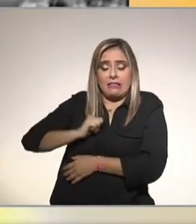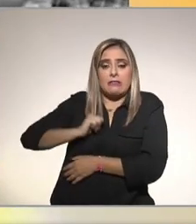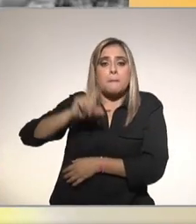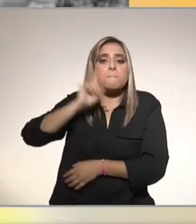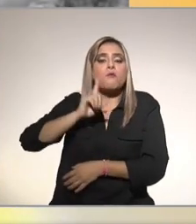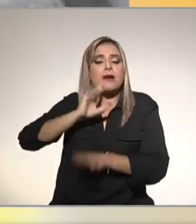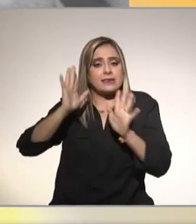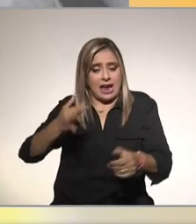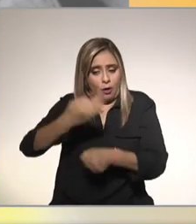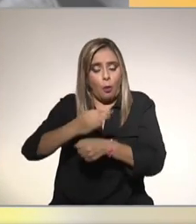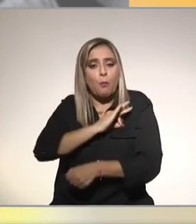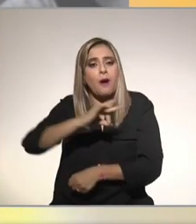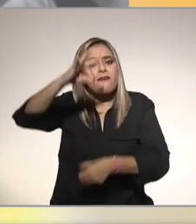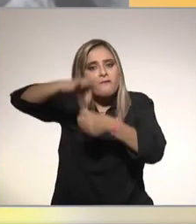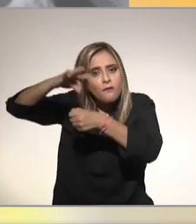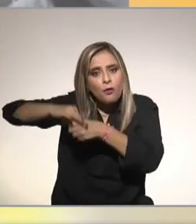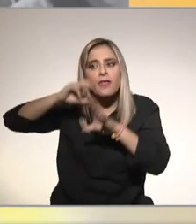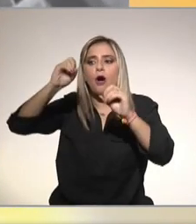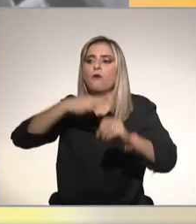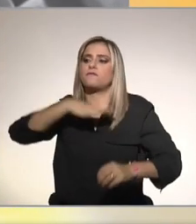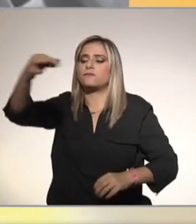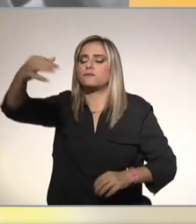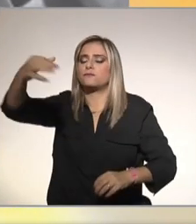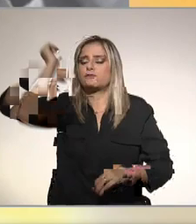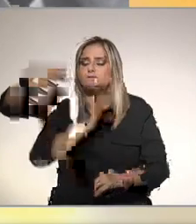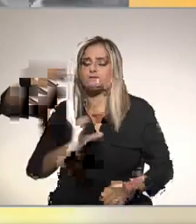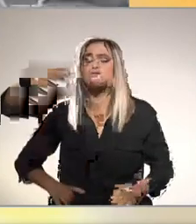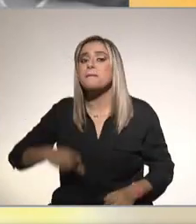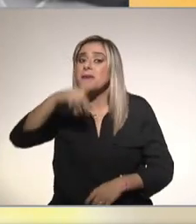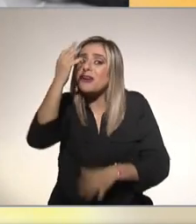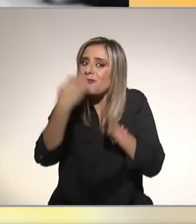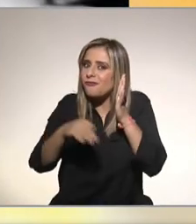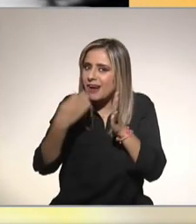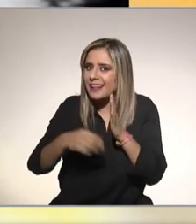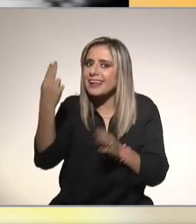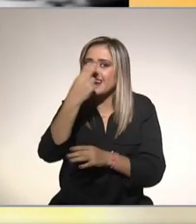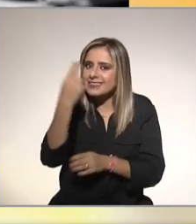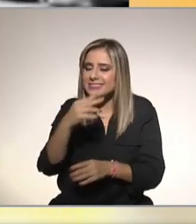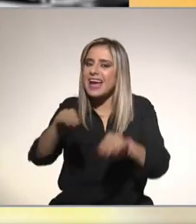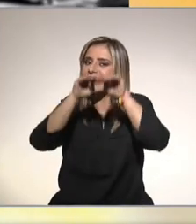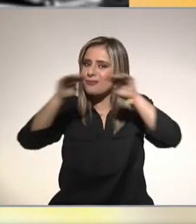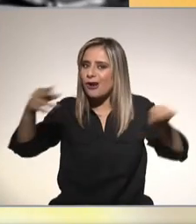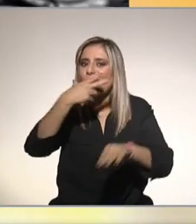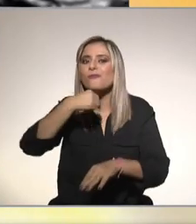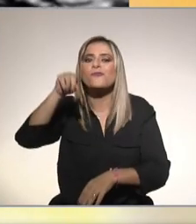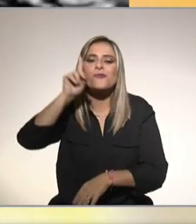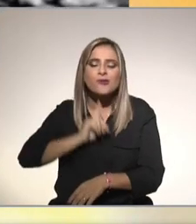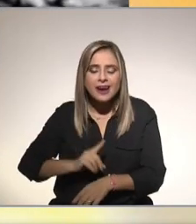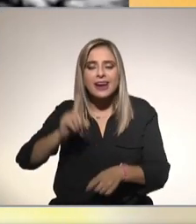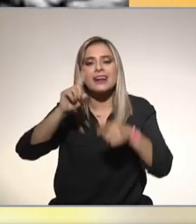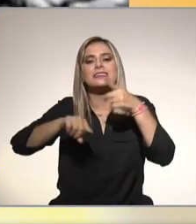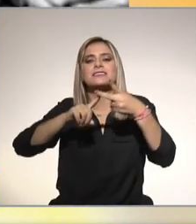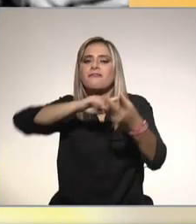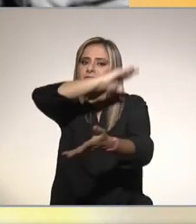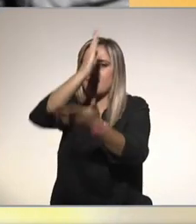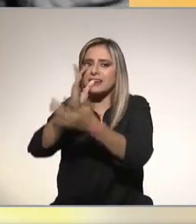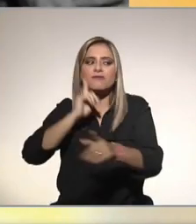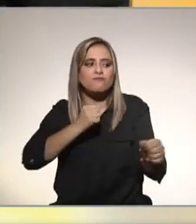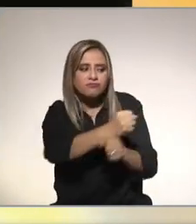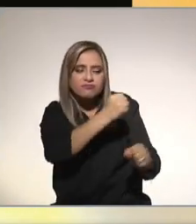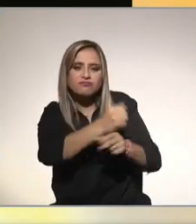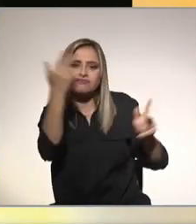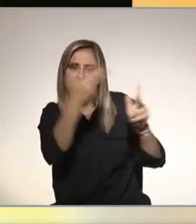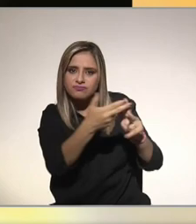pero siguen trabajando por alcanzar la paridad electoral detener la violencia política y para eliminar la